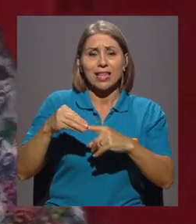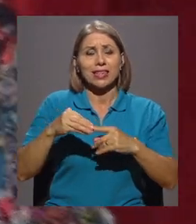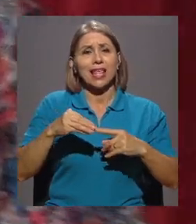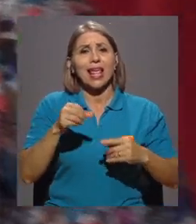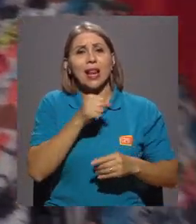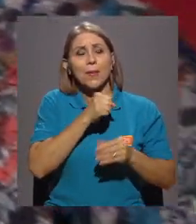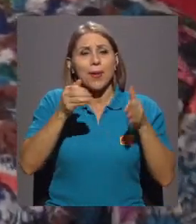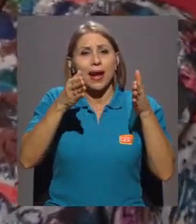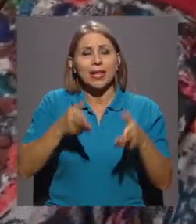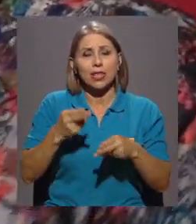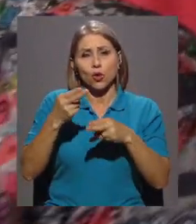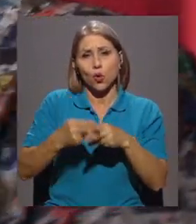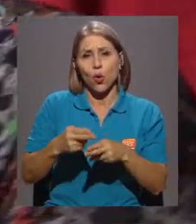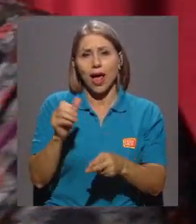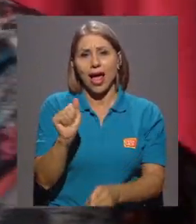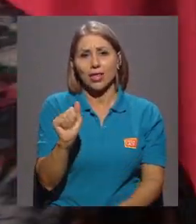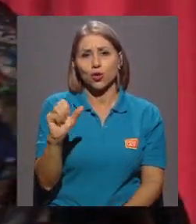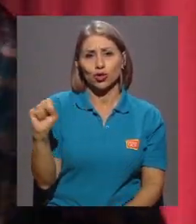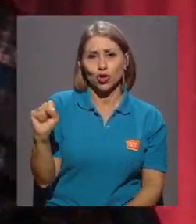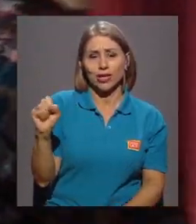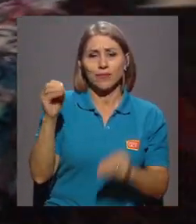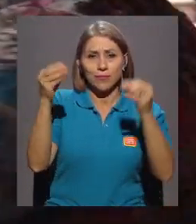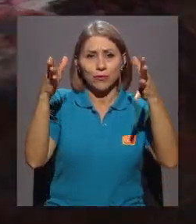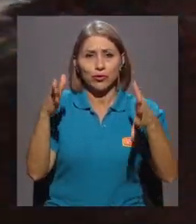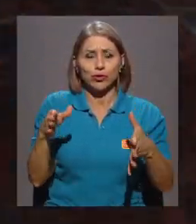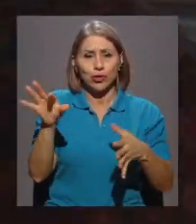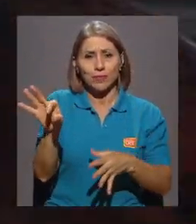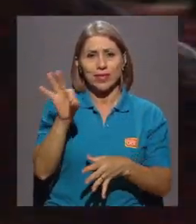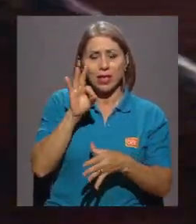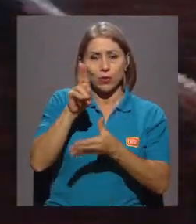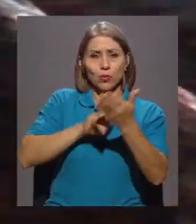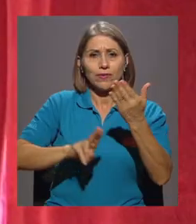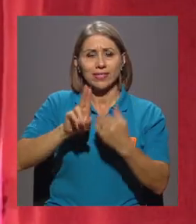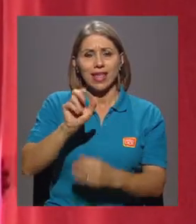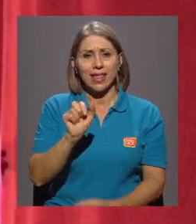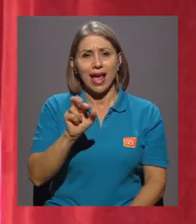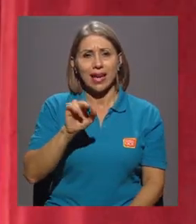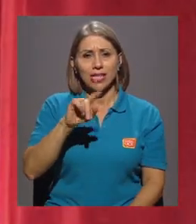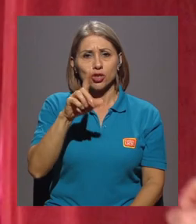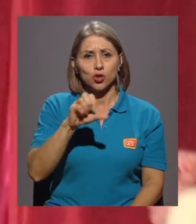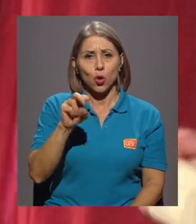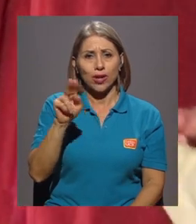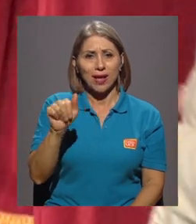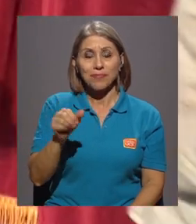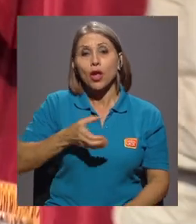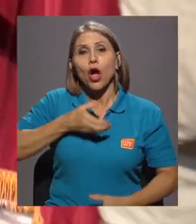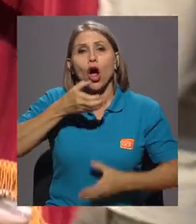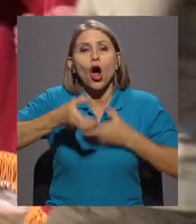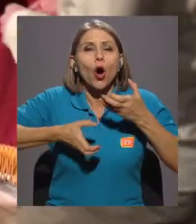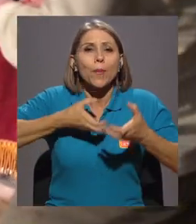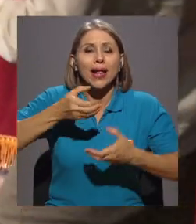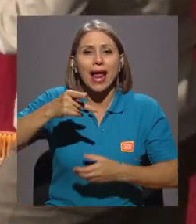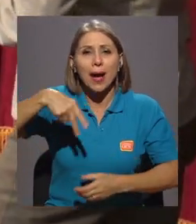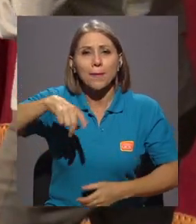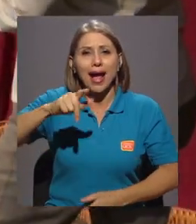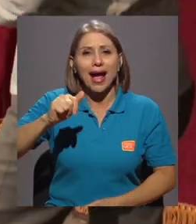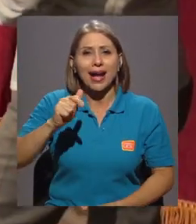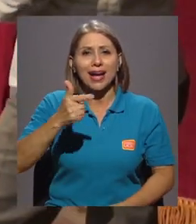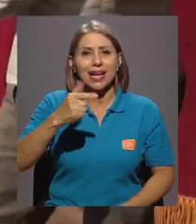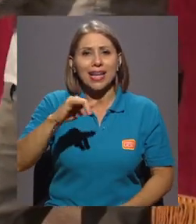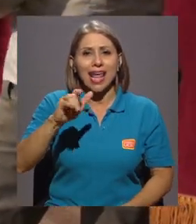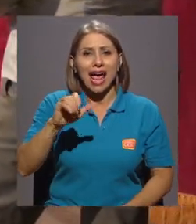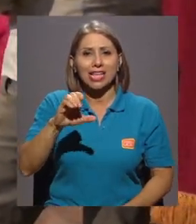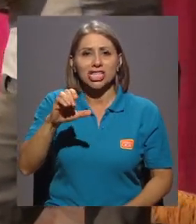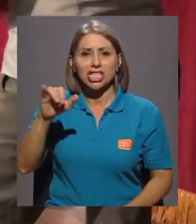barítono Andrew Stocchi, profesor invitado de la Universidad de Arizona. La ópera Pagliacci cuenta la historia de una